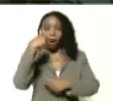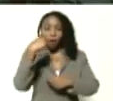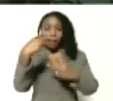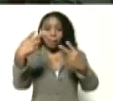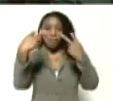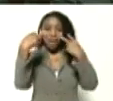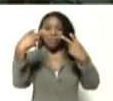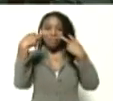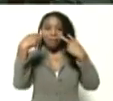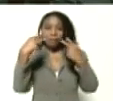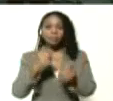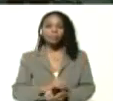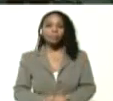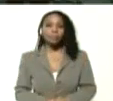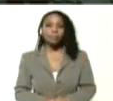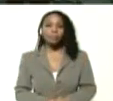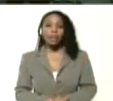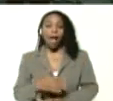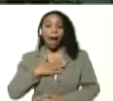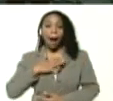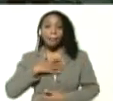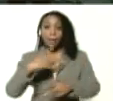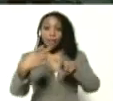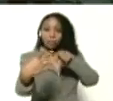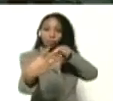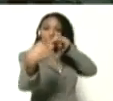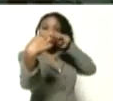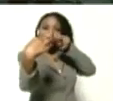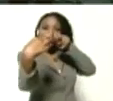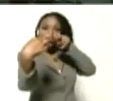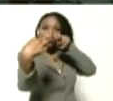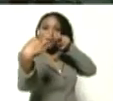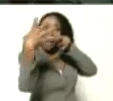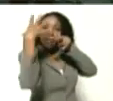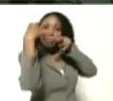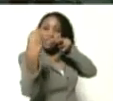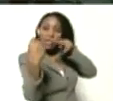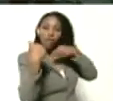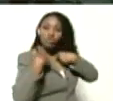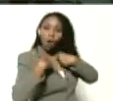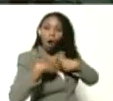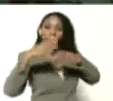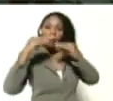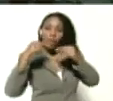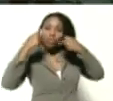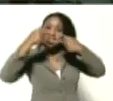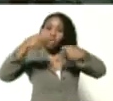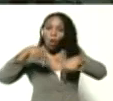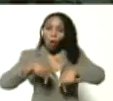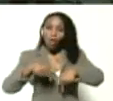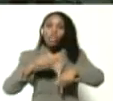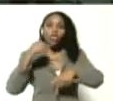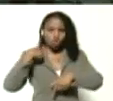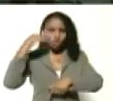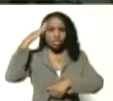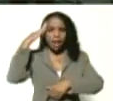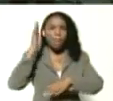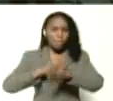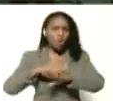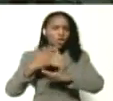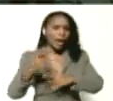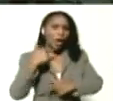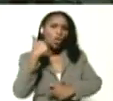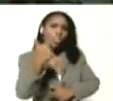me vea a mis ojos a y entienda lo que estoy diciendo hoy sé por qué lo digo sé